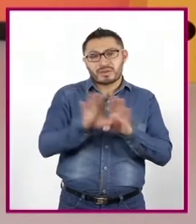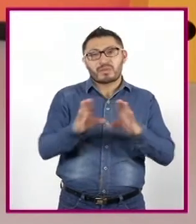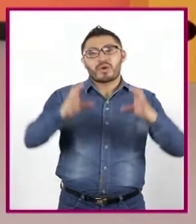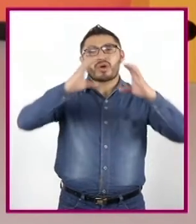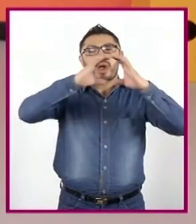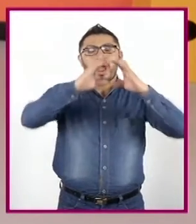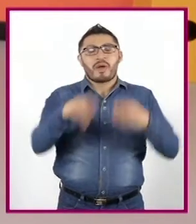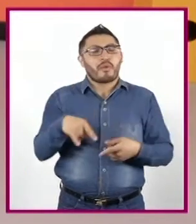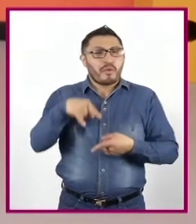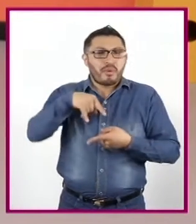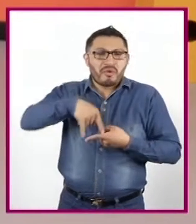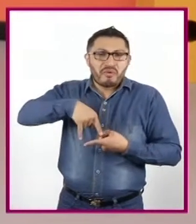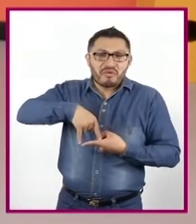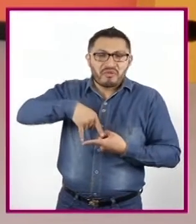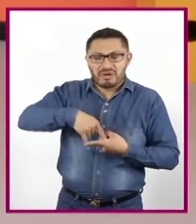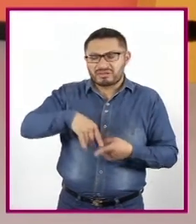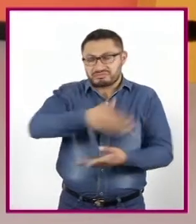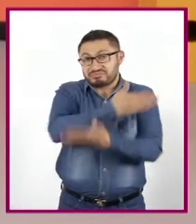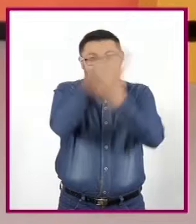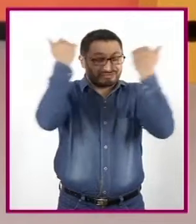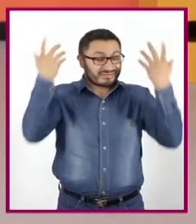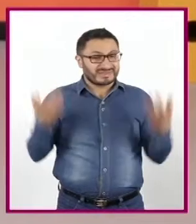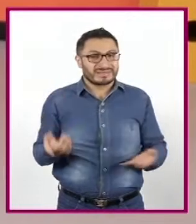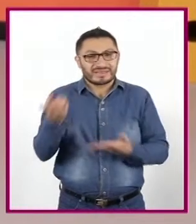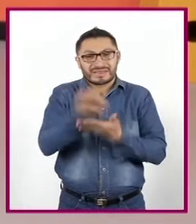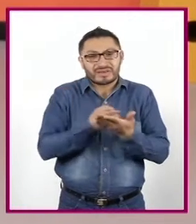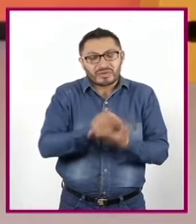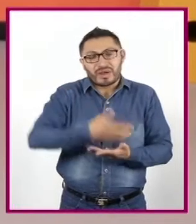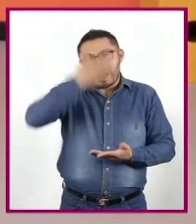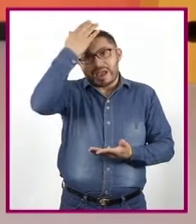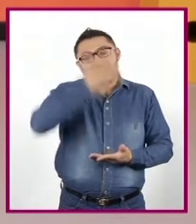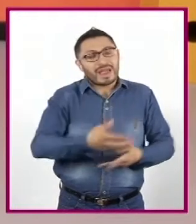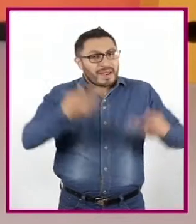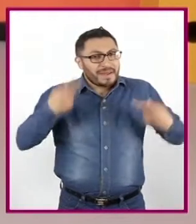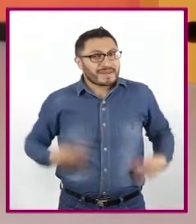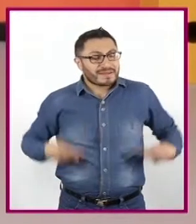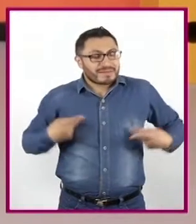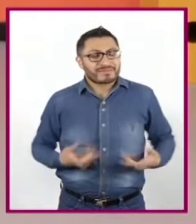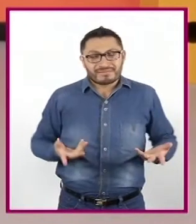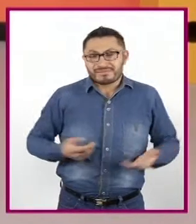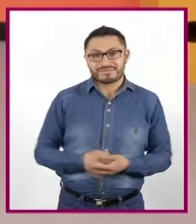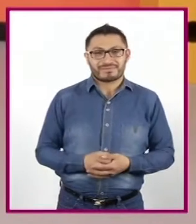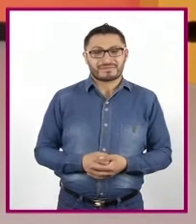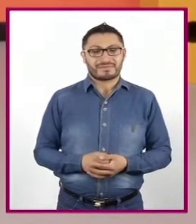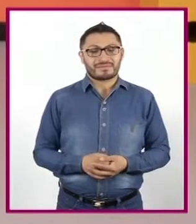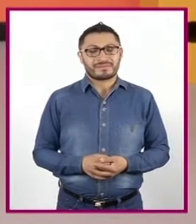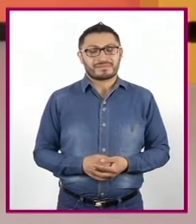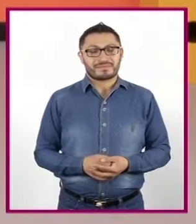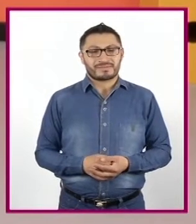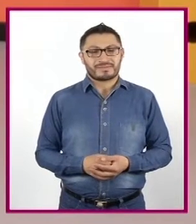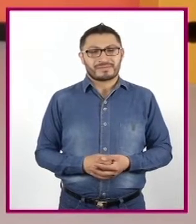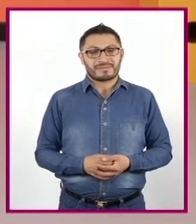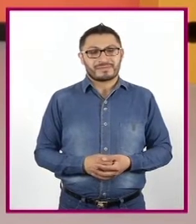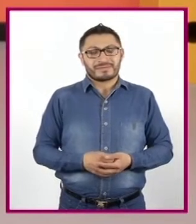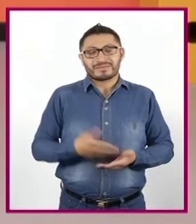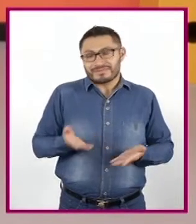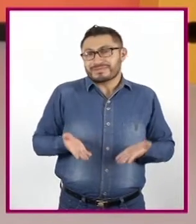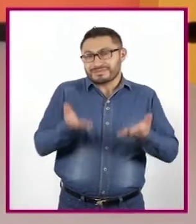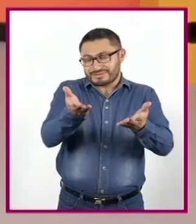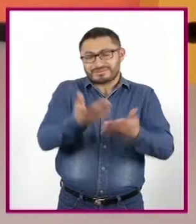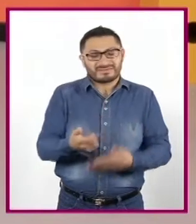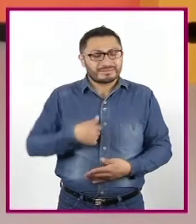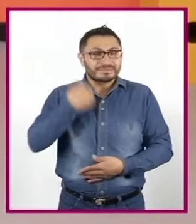cuadrado. Ay, qué sé yo. Vamos a dibujar la carita del personaje. ¿Qué es esto? Te dejo, te dejo.